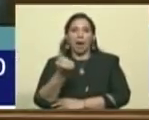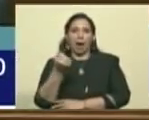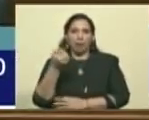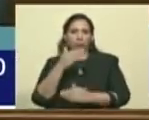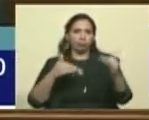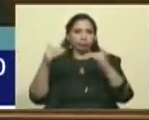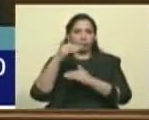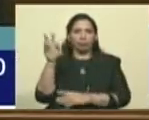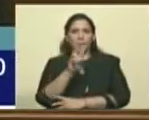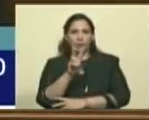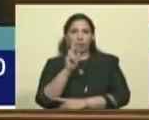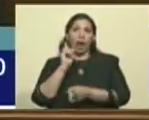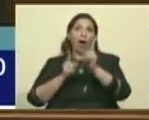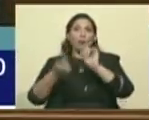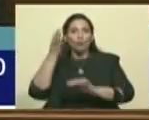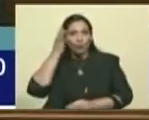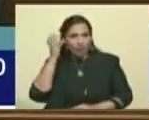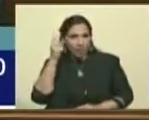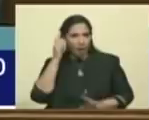Algún día.